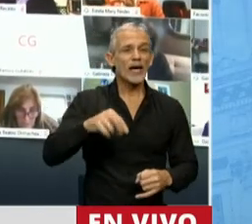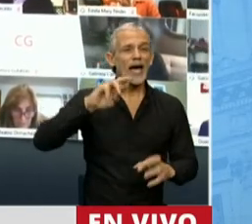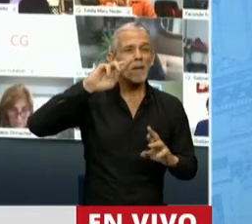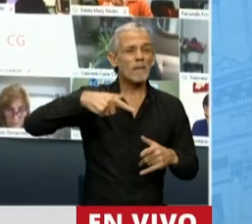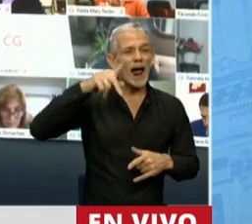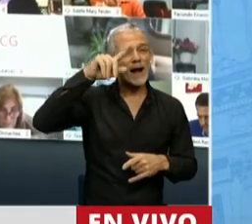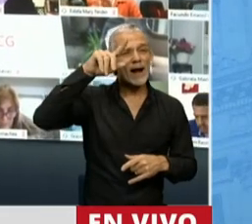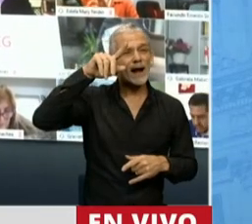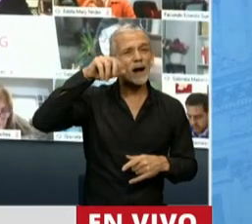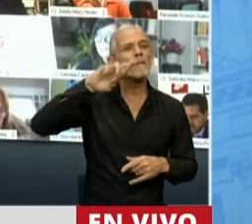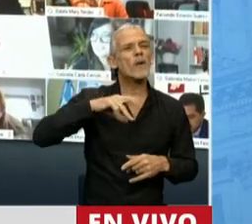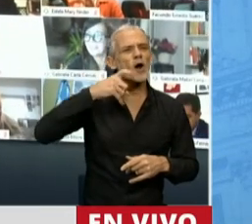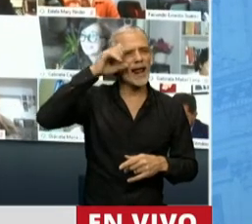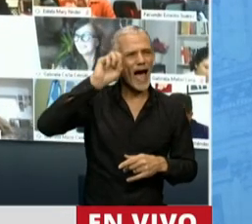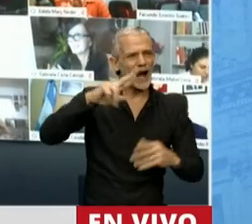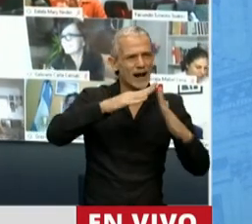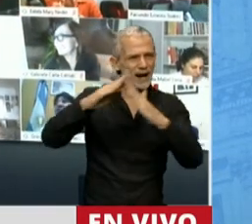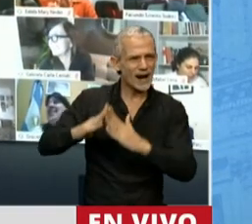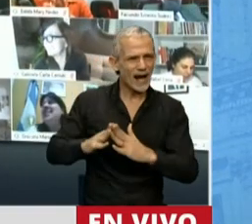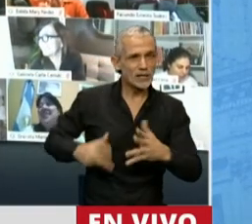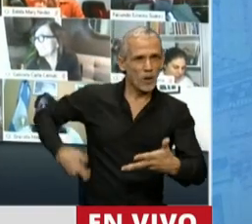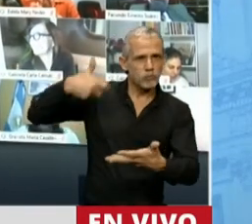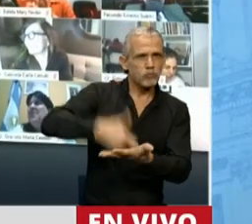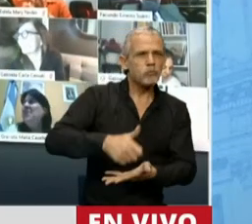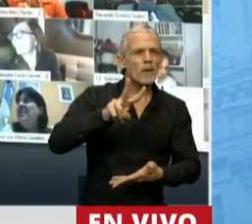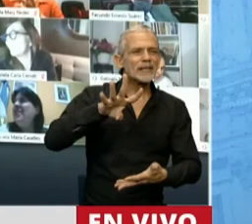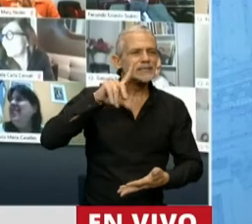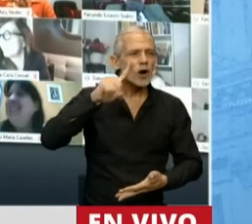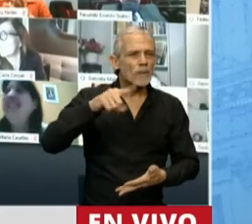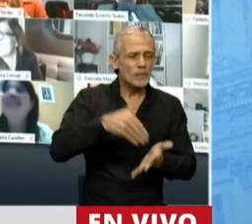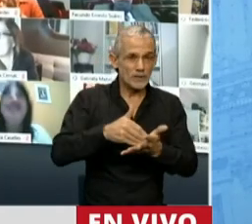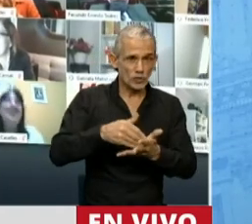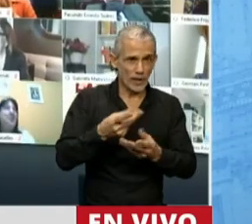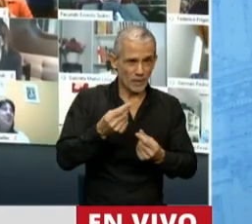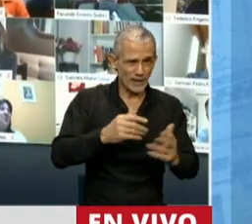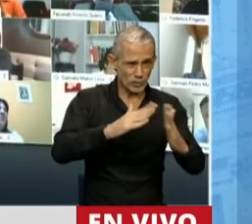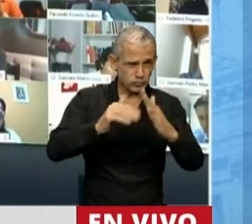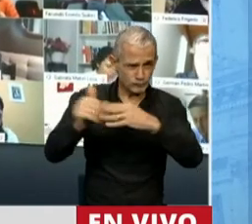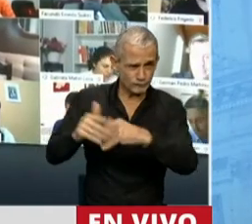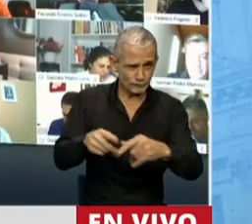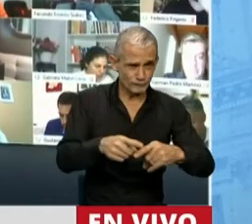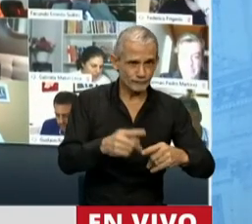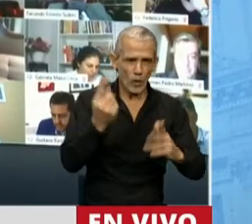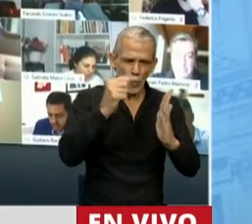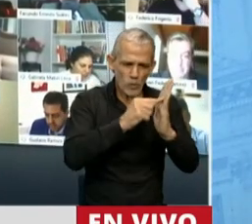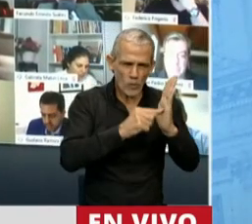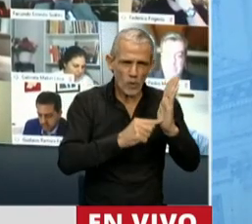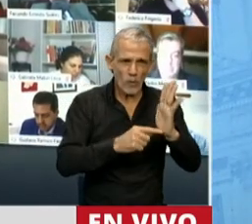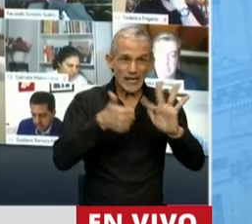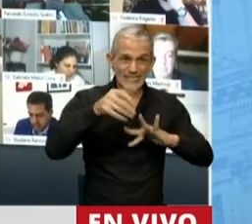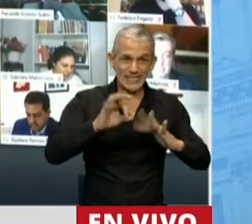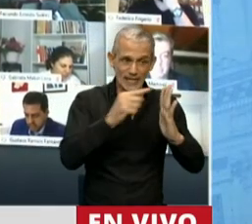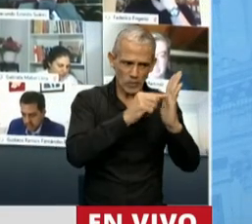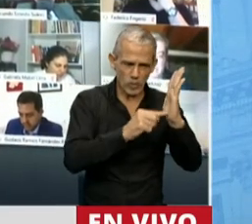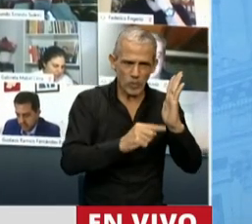con una inversión de 25 mil millones de pesos y es un punto de los 60 que en la próxima semana